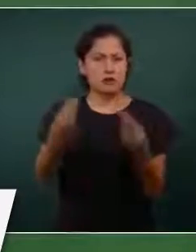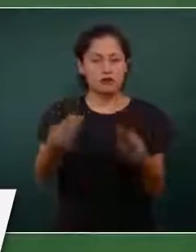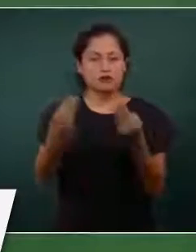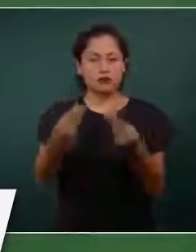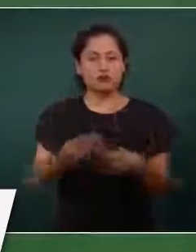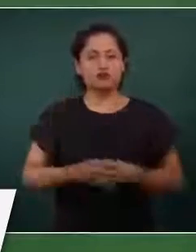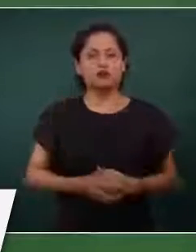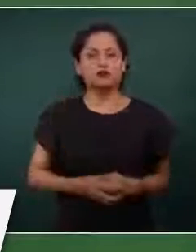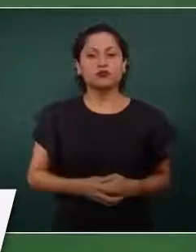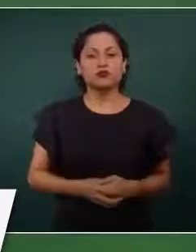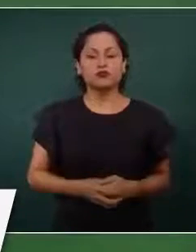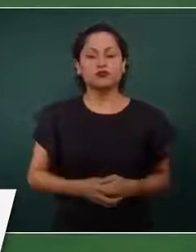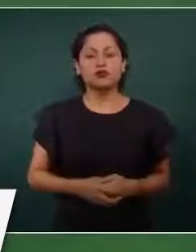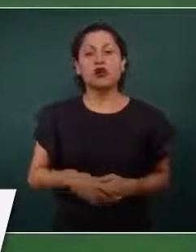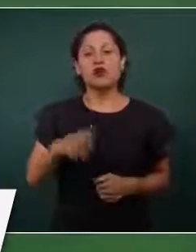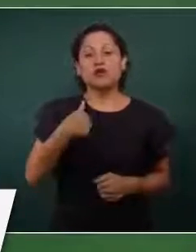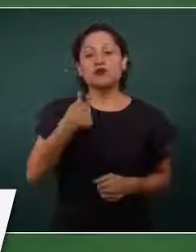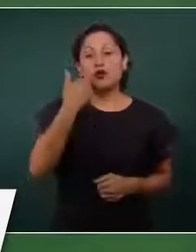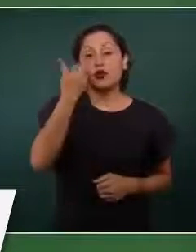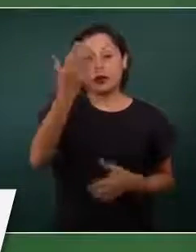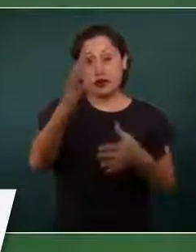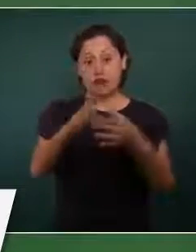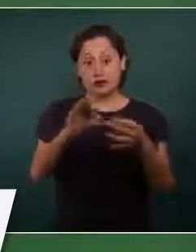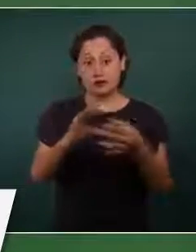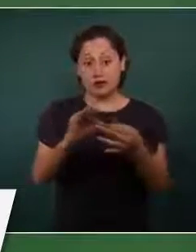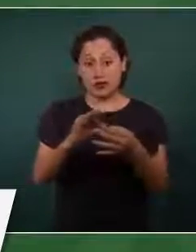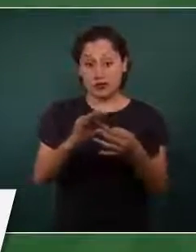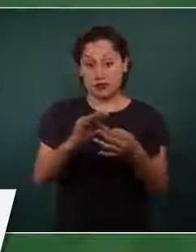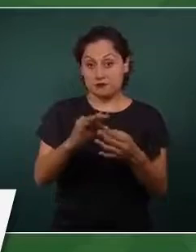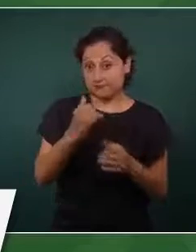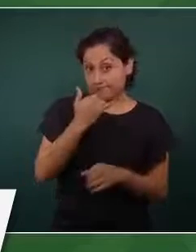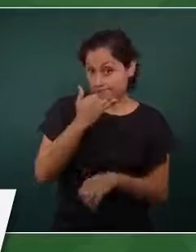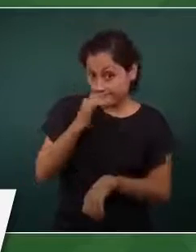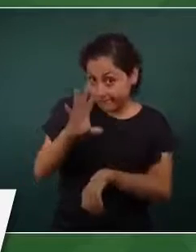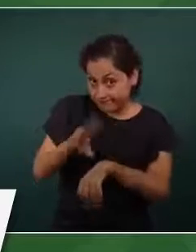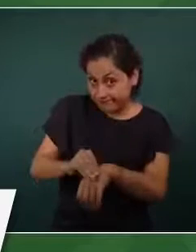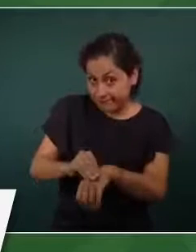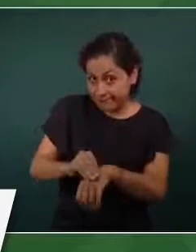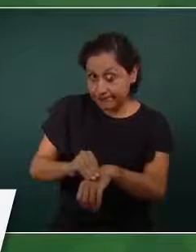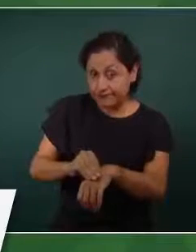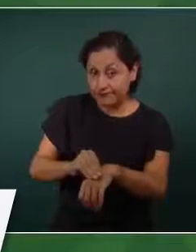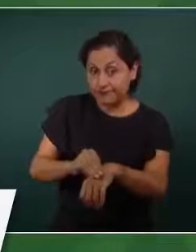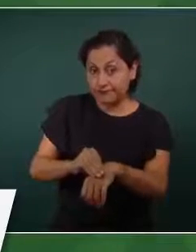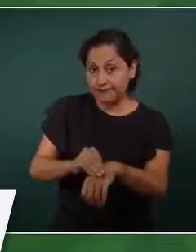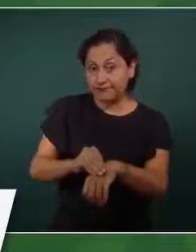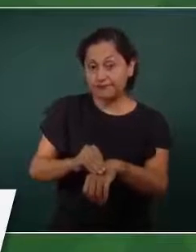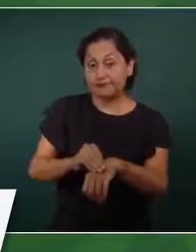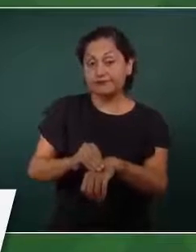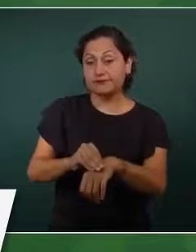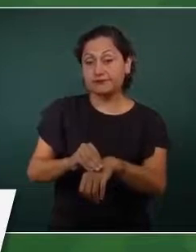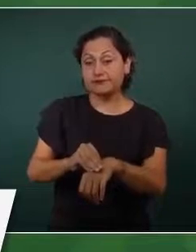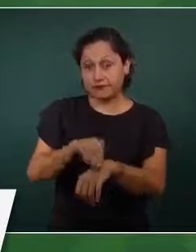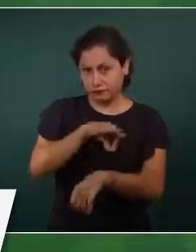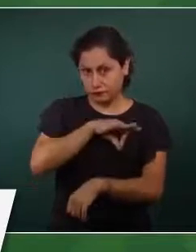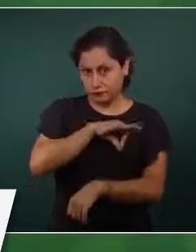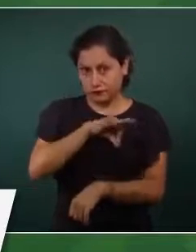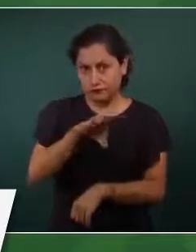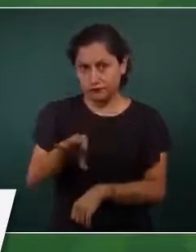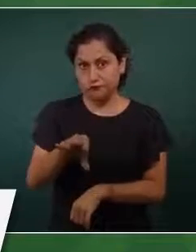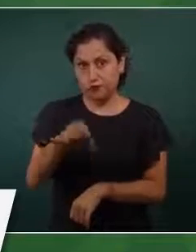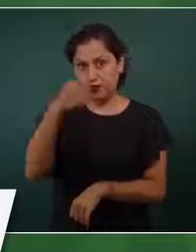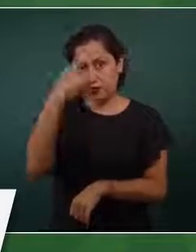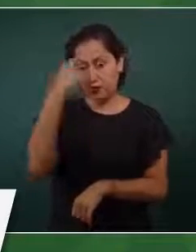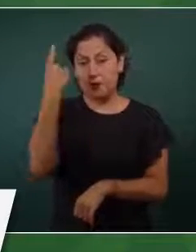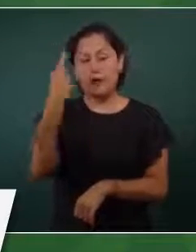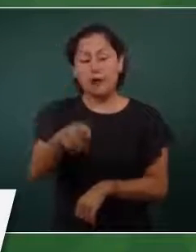explicarlo, me das la oportunidad de poder